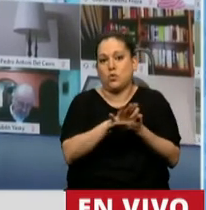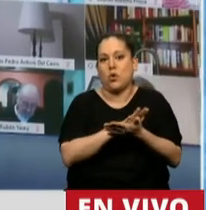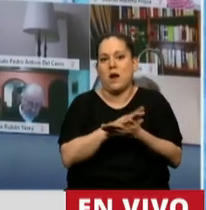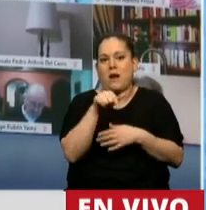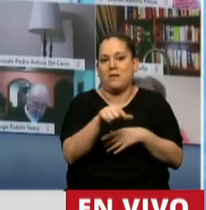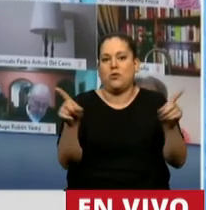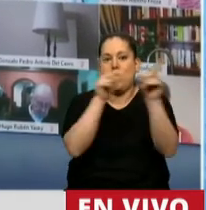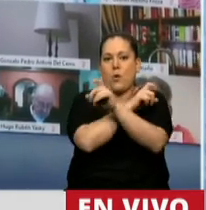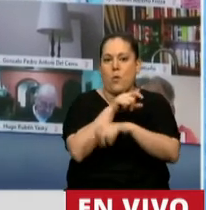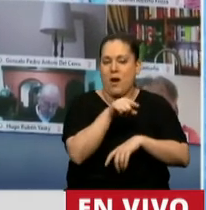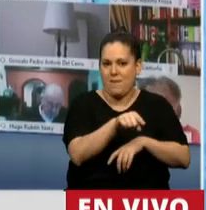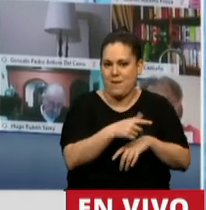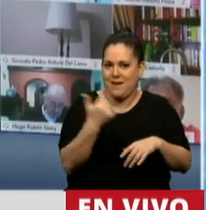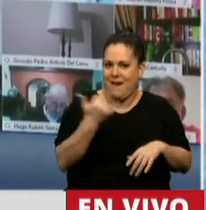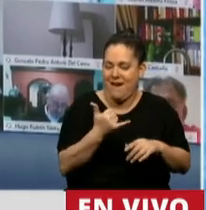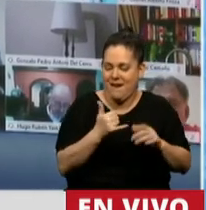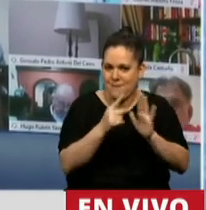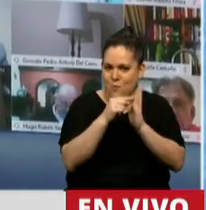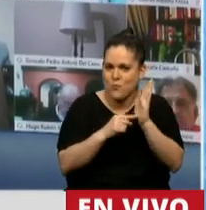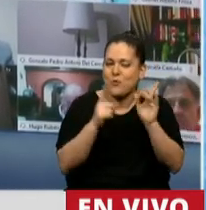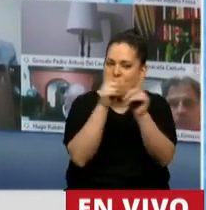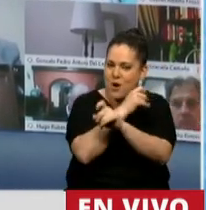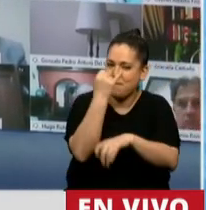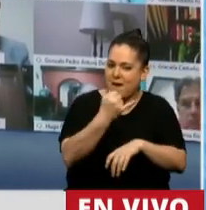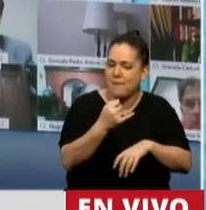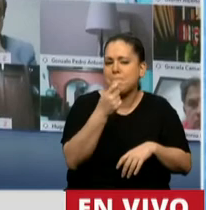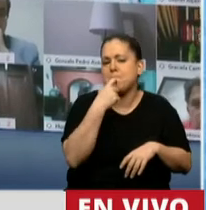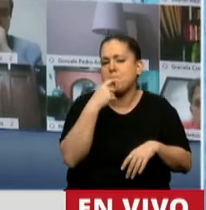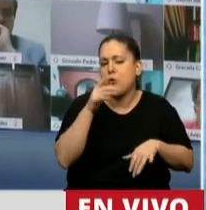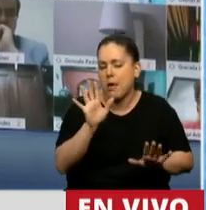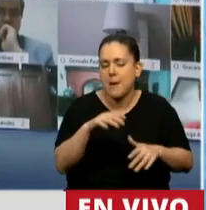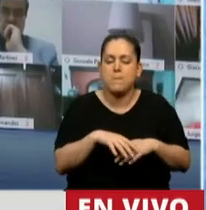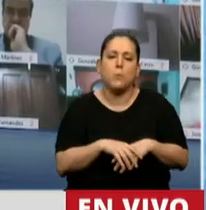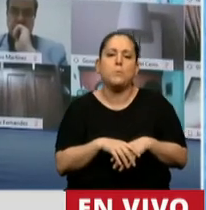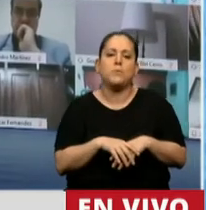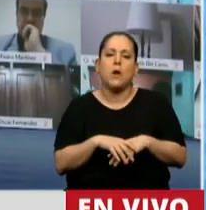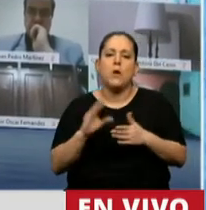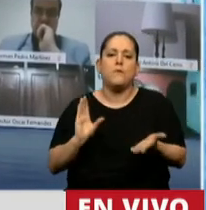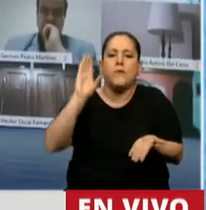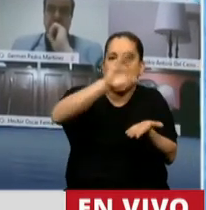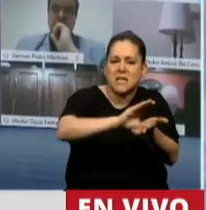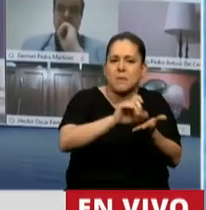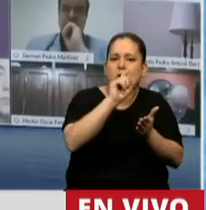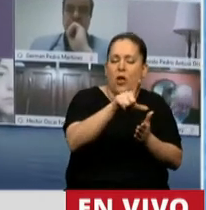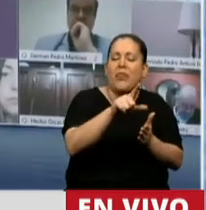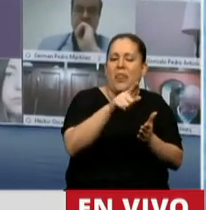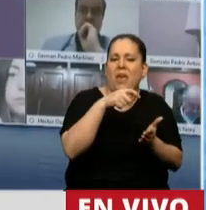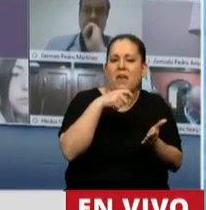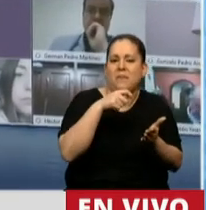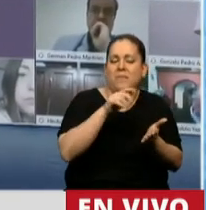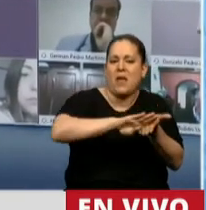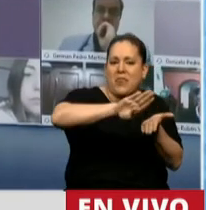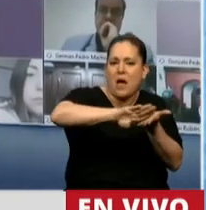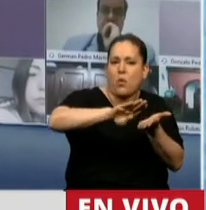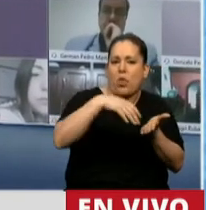problemas que tiene. Uno de ellos es el financiamiento del programa de reparación histórica,